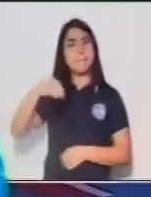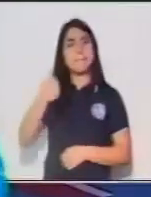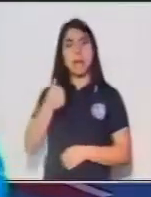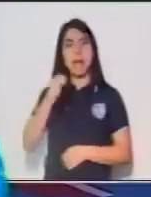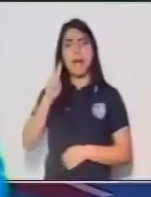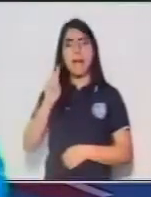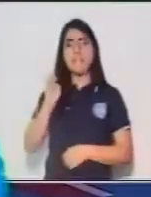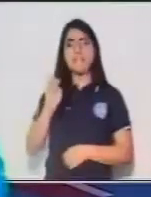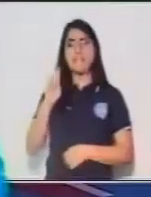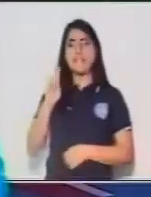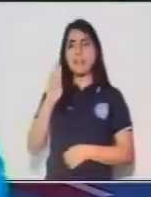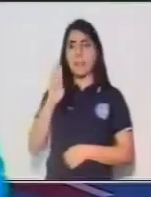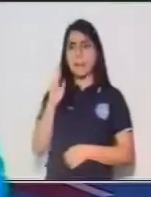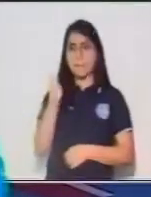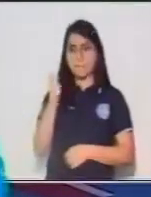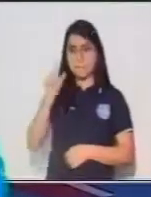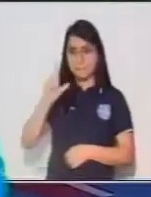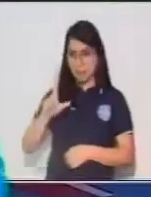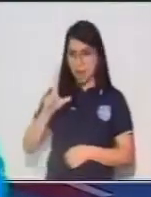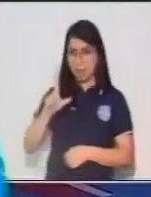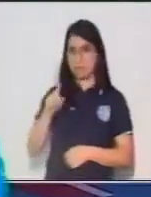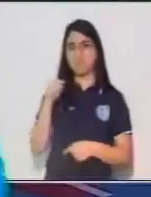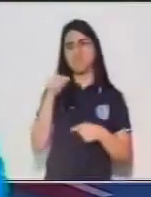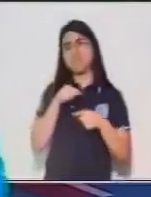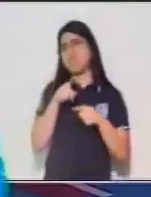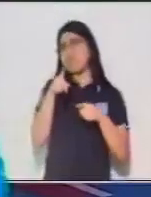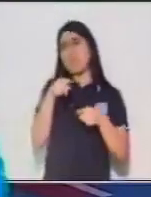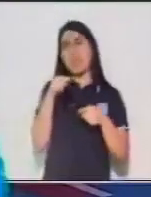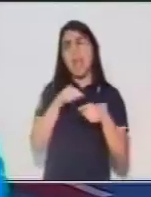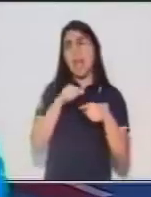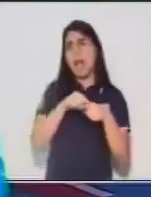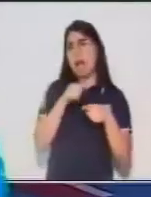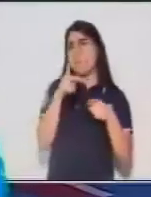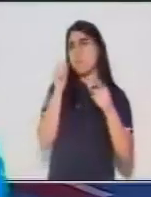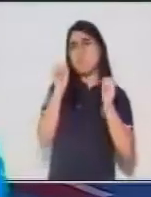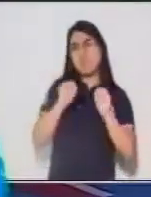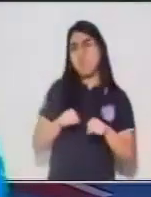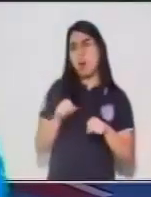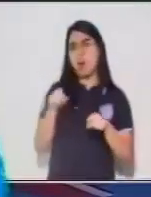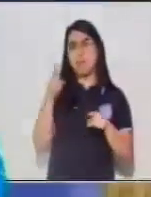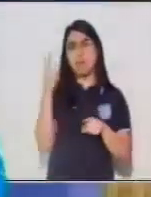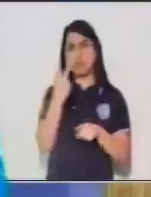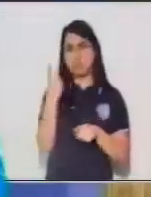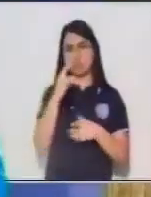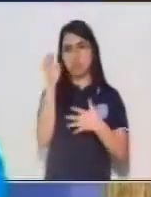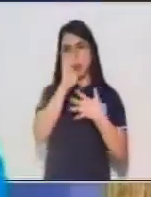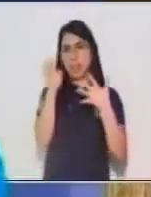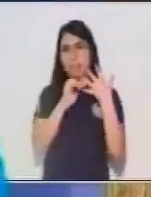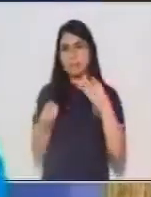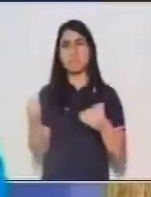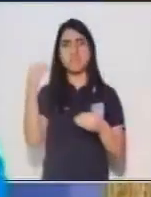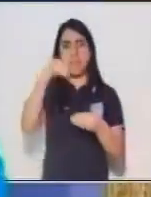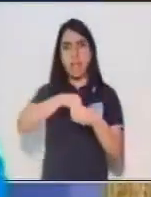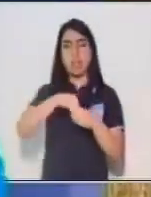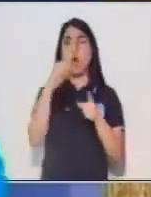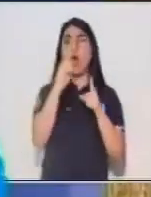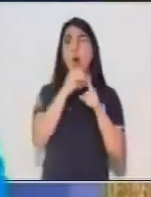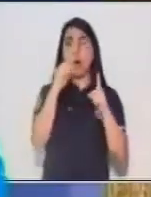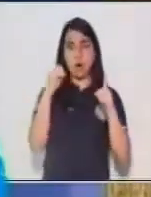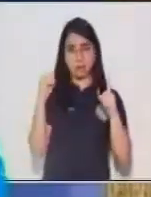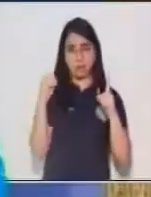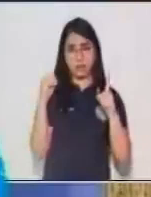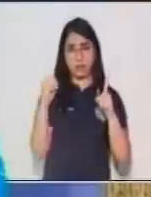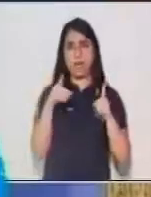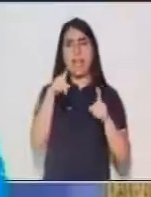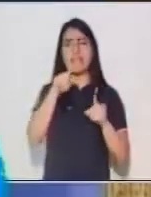Pero como tal, el análisis sintáctico en el sujeto expresa